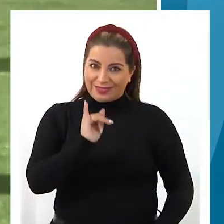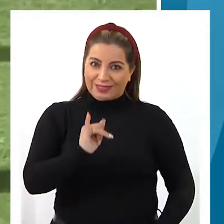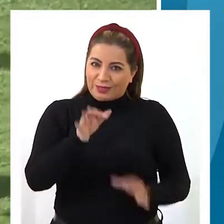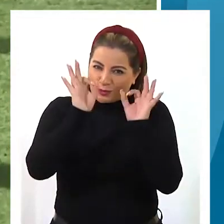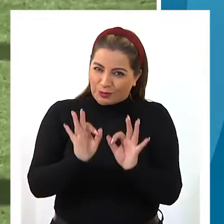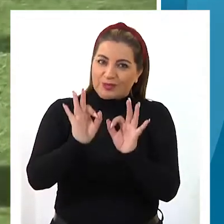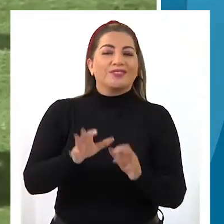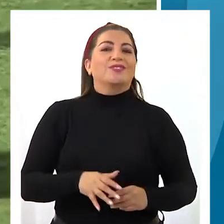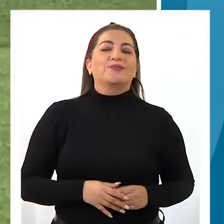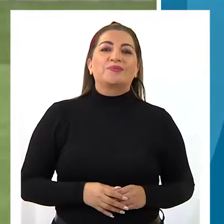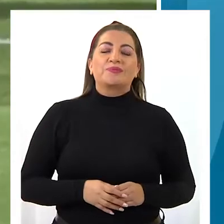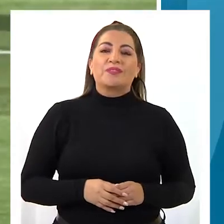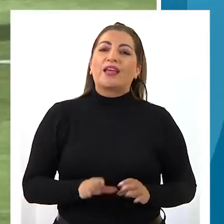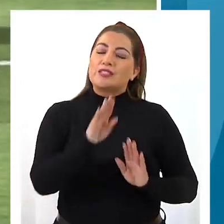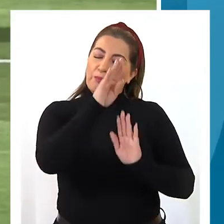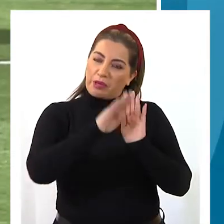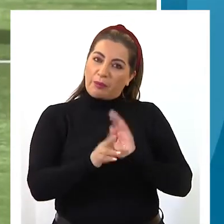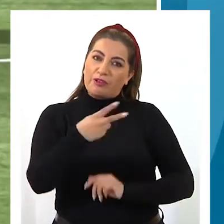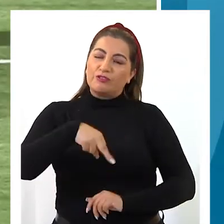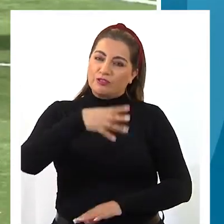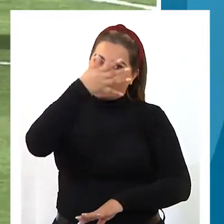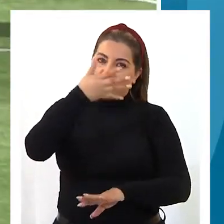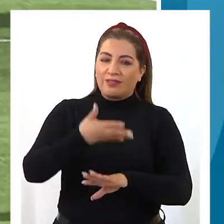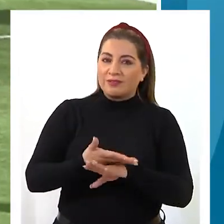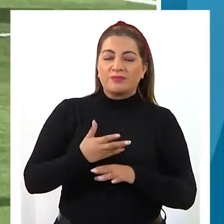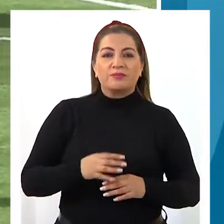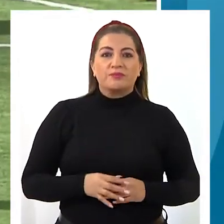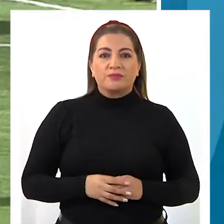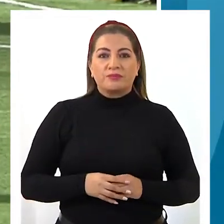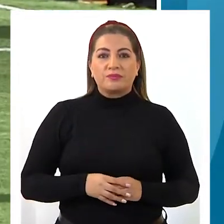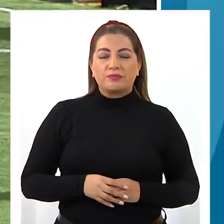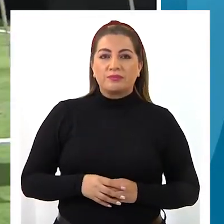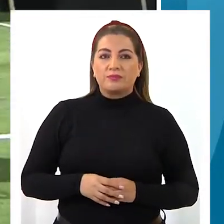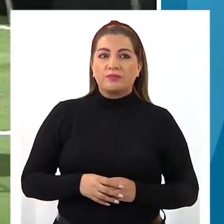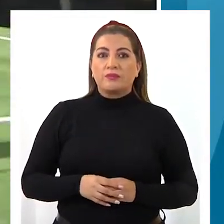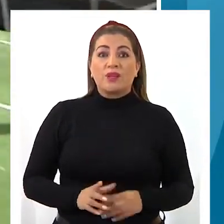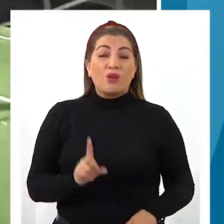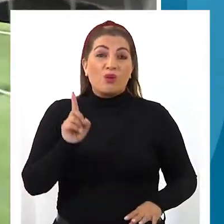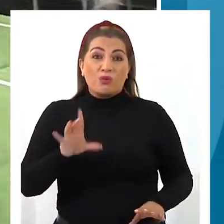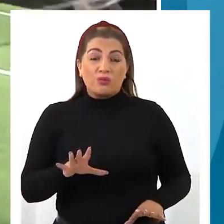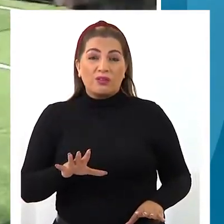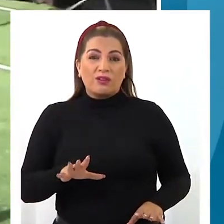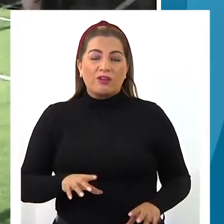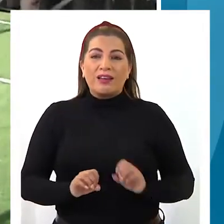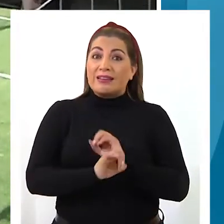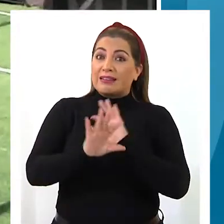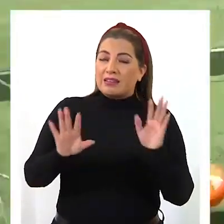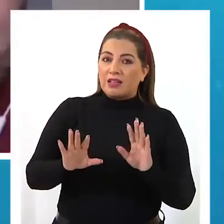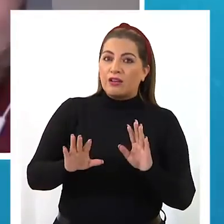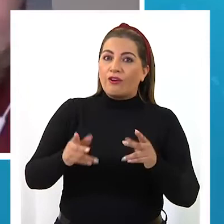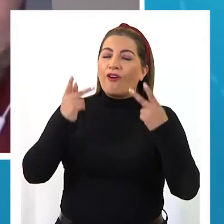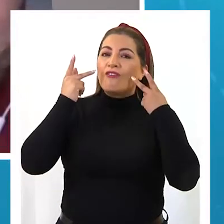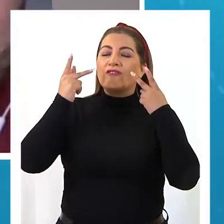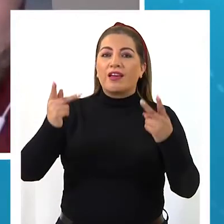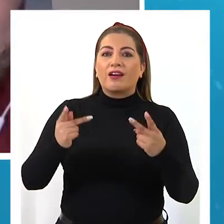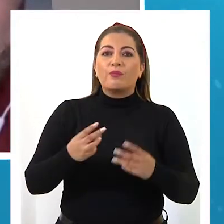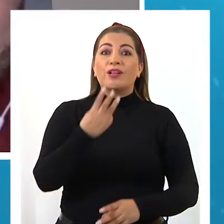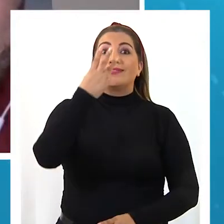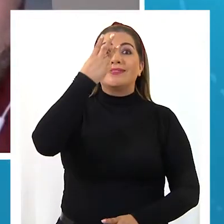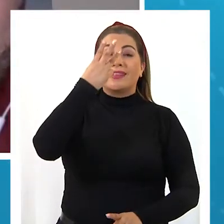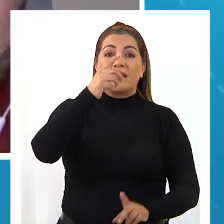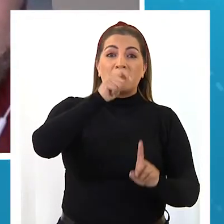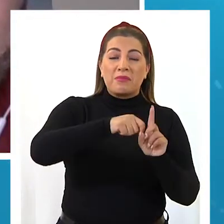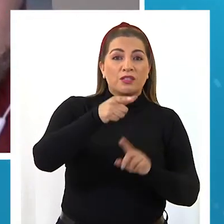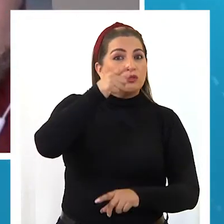Exacto. Así es la programación que más nos tenemos, manejamos y estamos. Lo único claro que tenemos es que nos vamos el 3 de octubre y volvemos el 3 de enero.